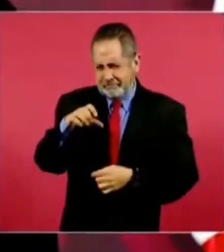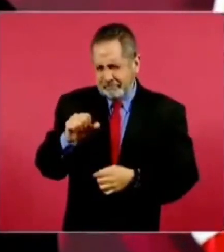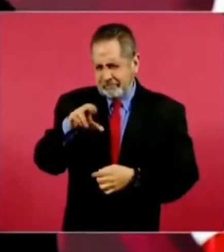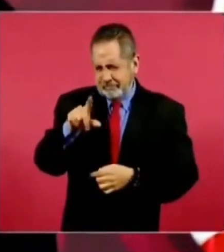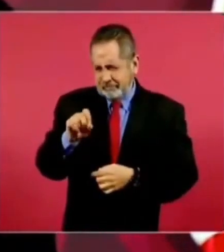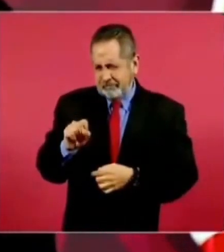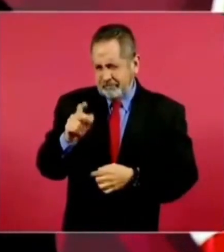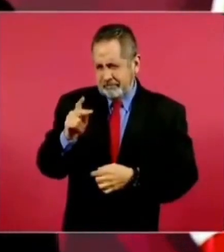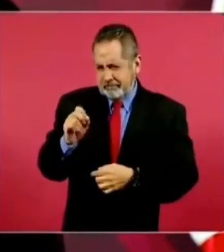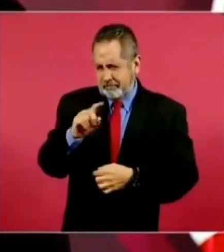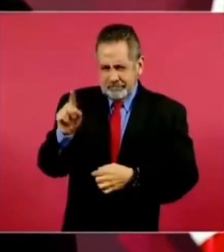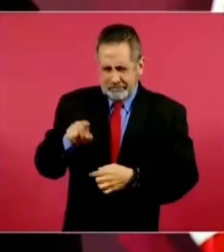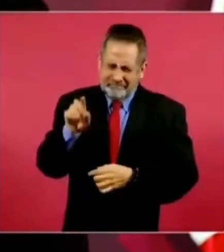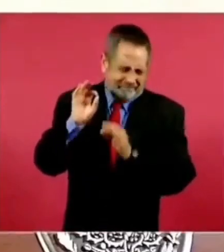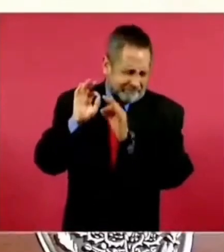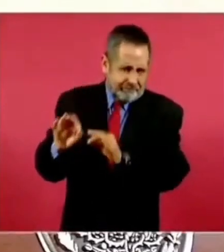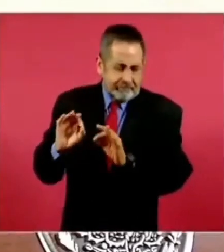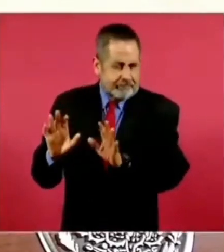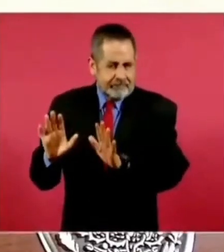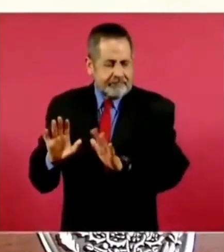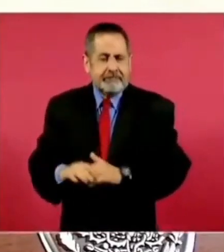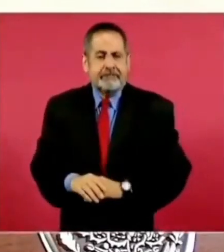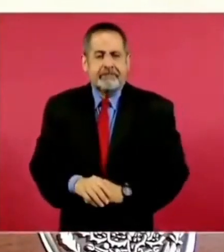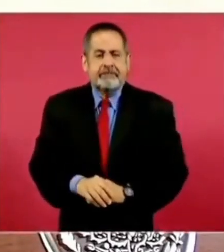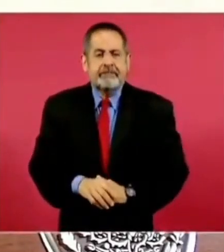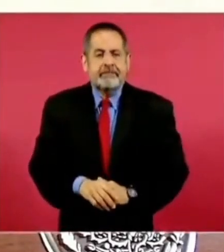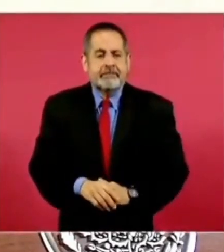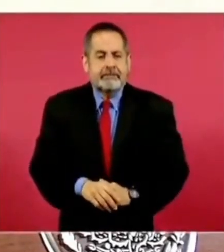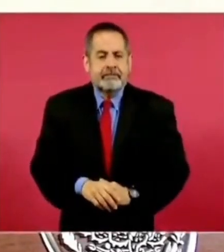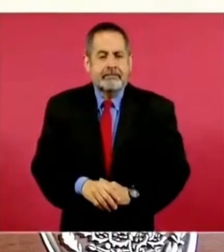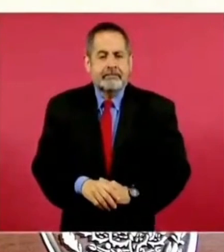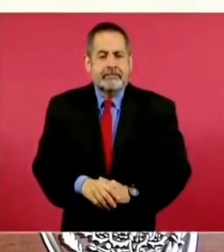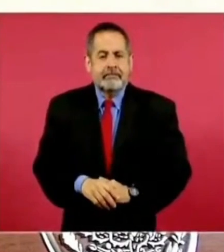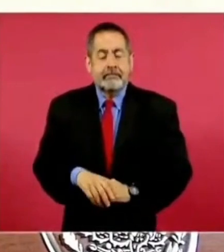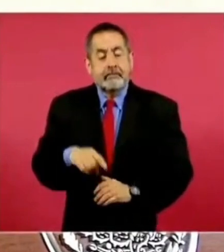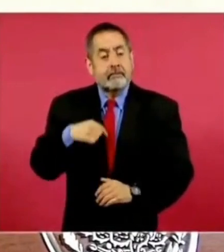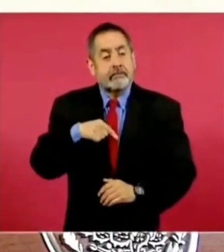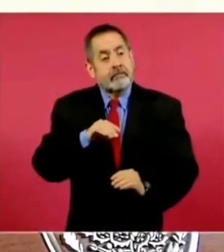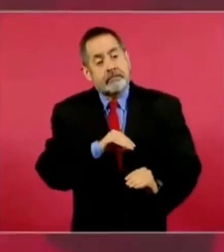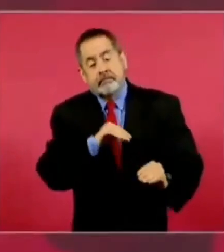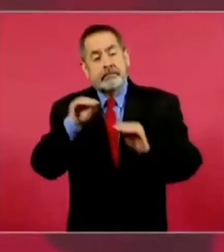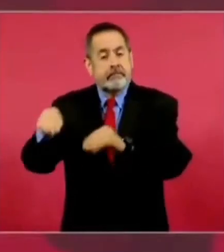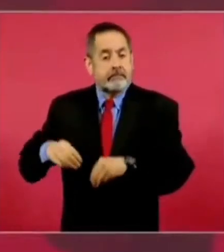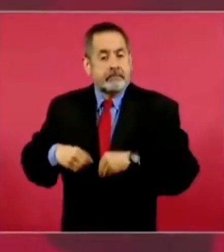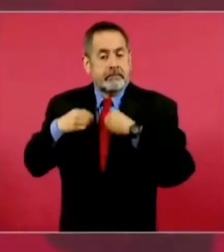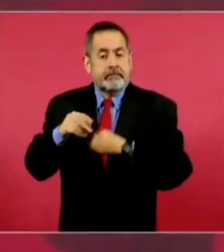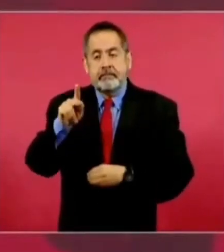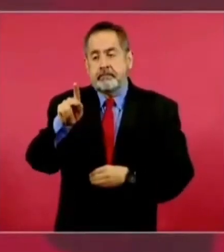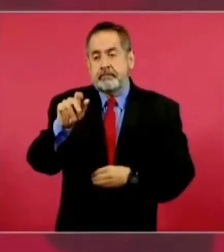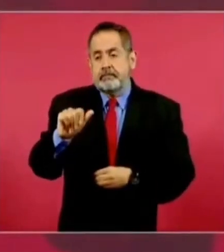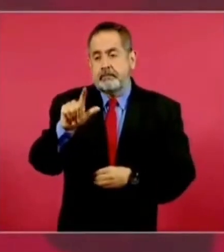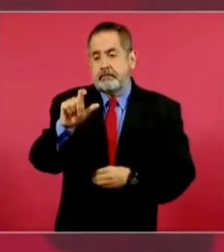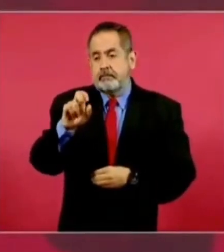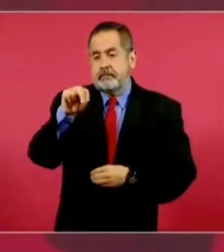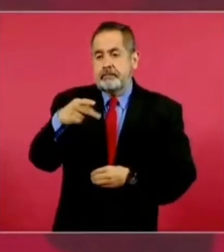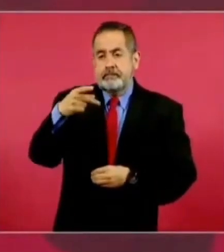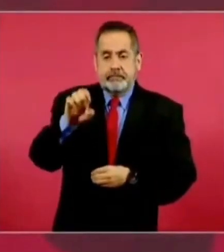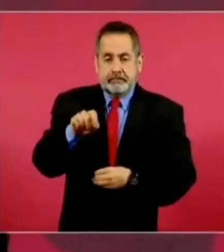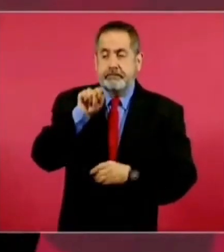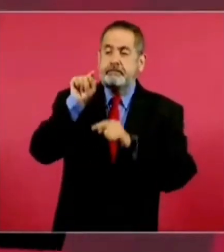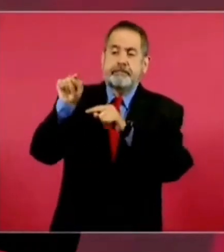si me voy a Palenque y